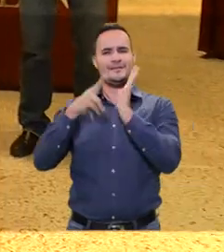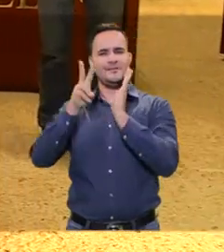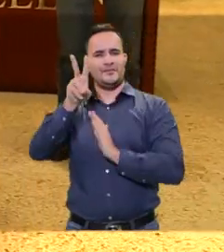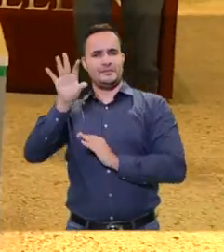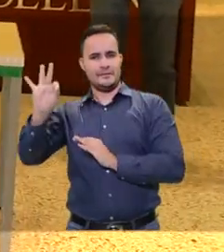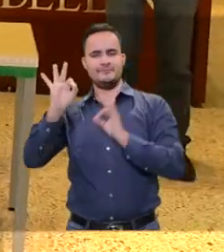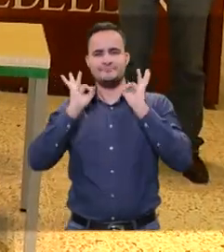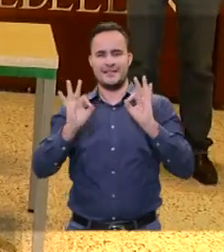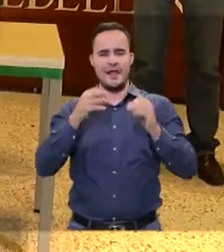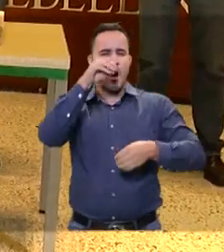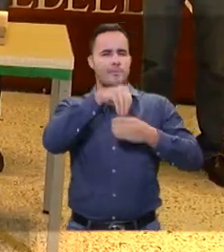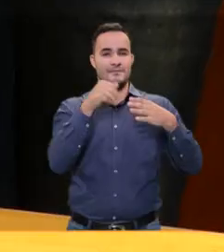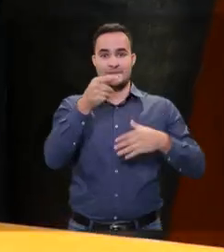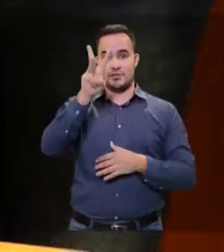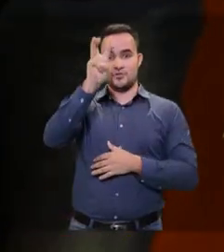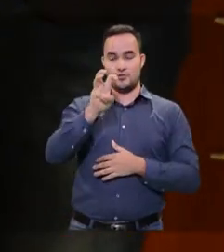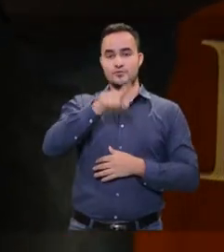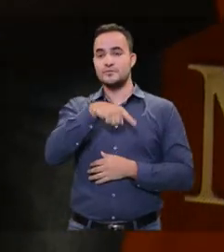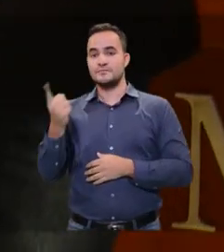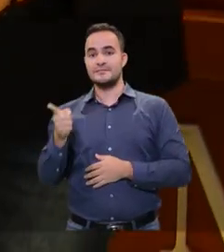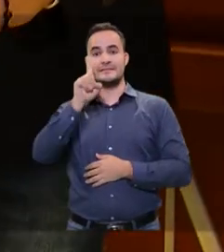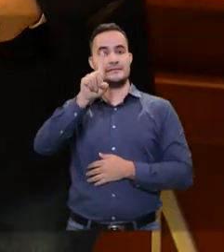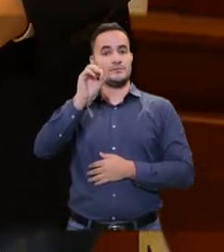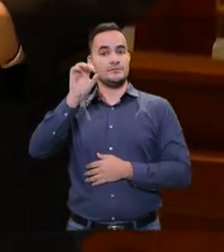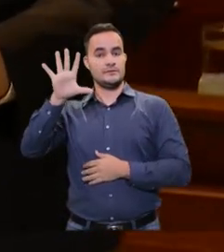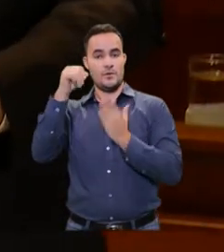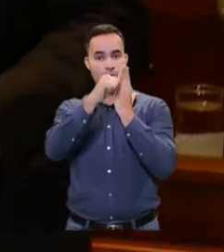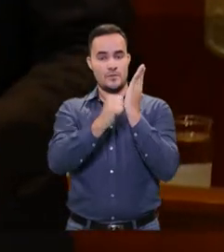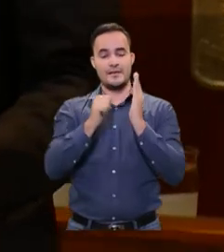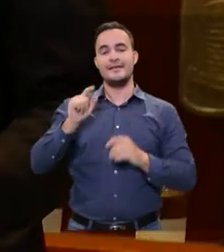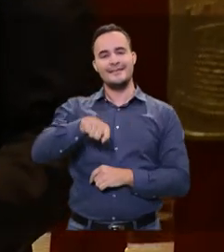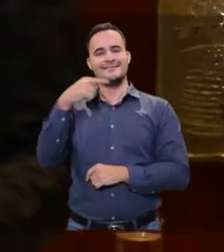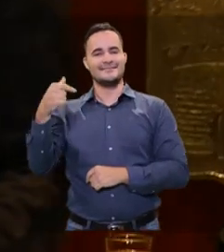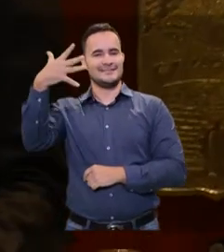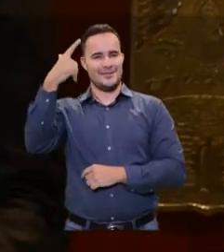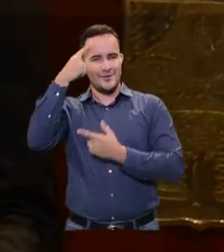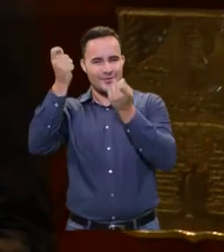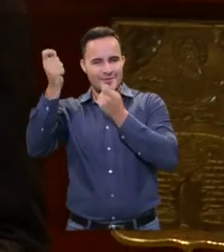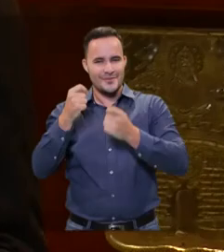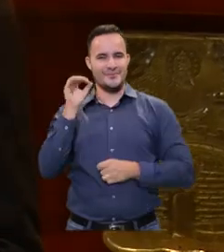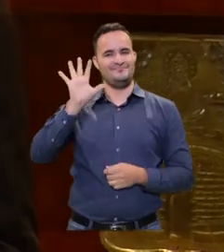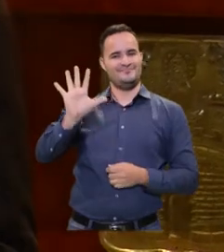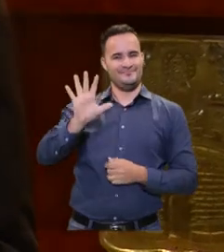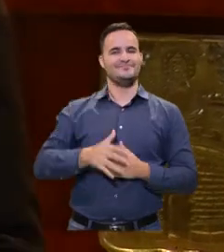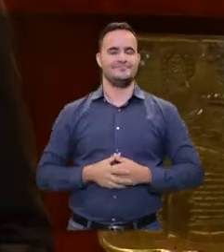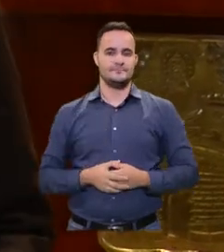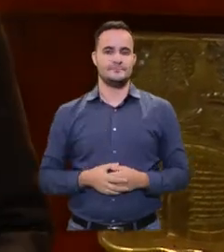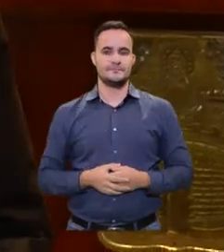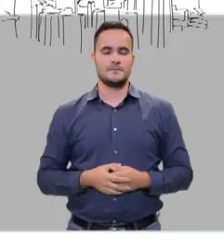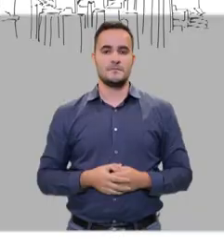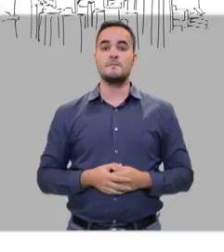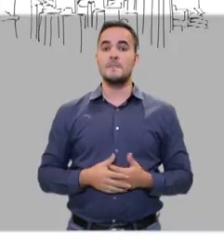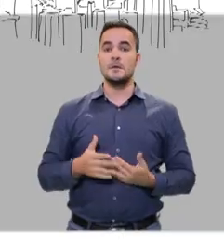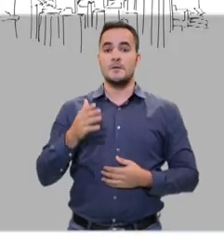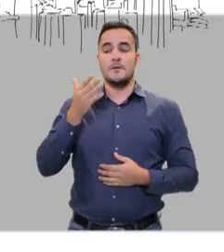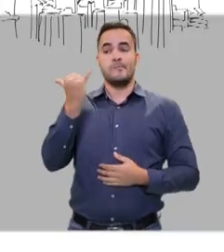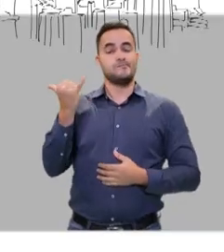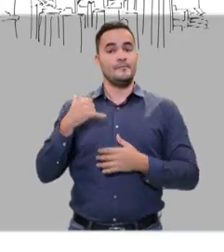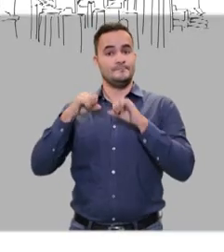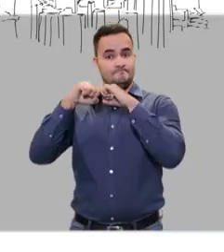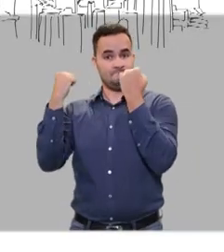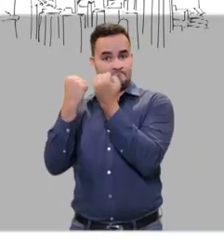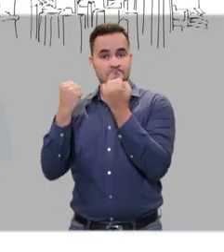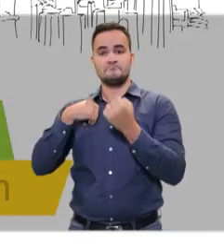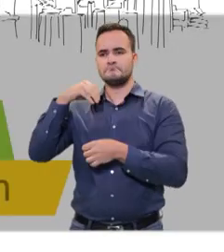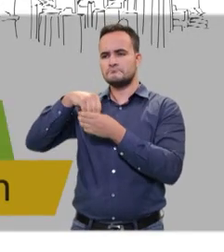fortalecido en sus 28 componentes, 105 programas y 5 líneas estratégicas. En las sesiones recientes